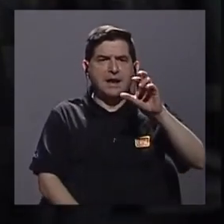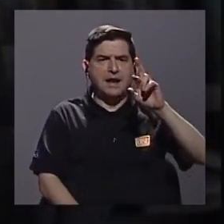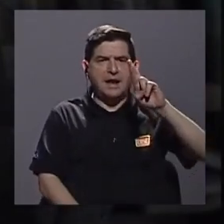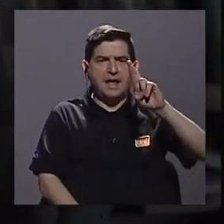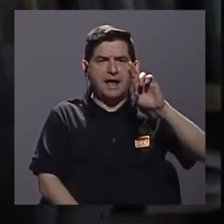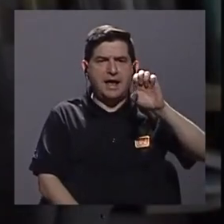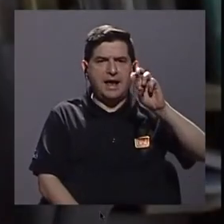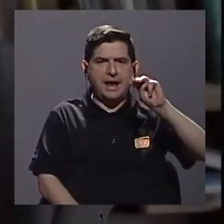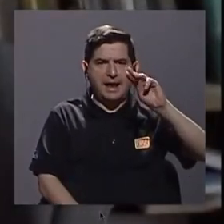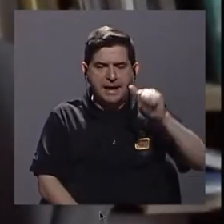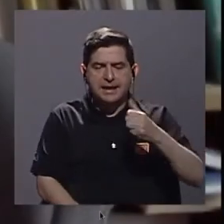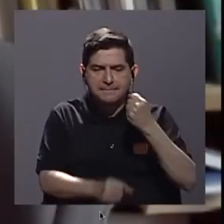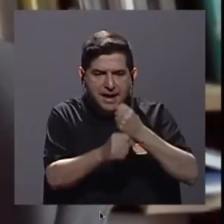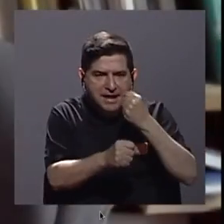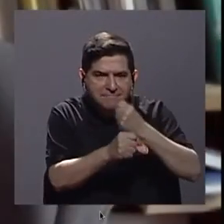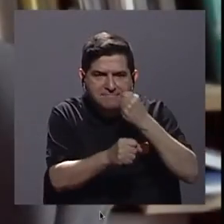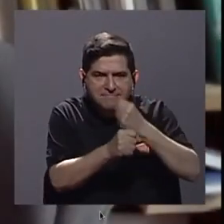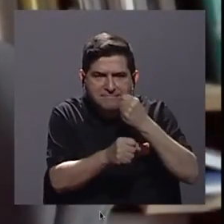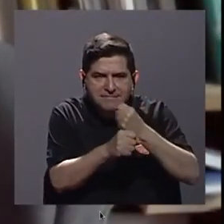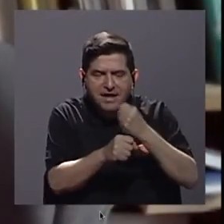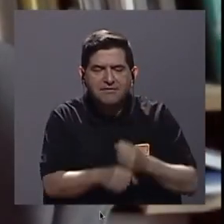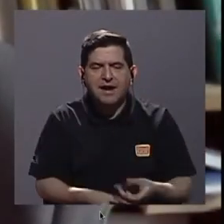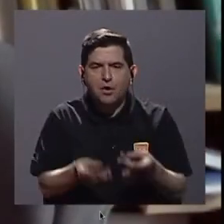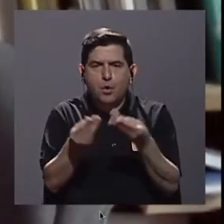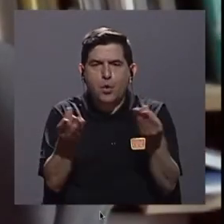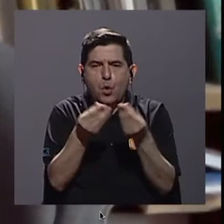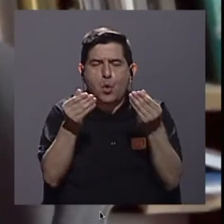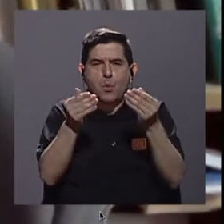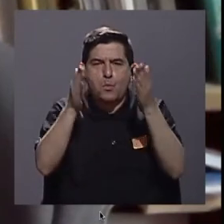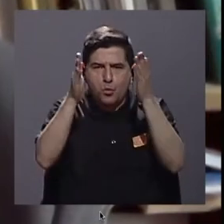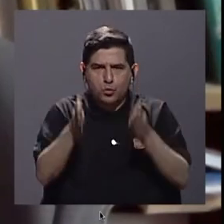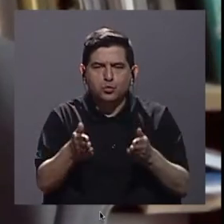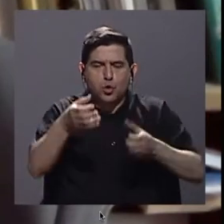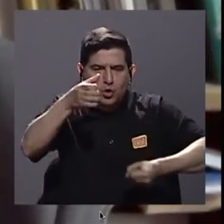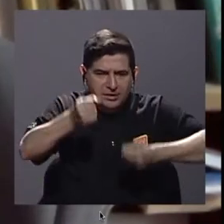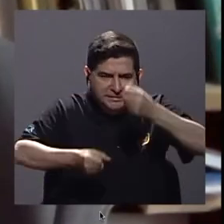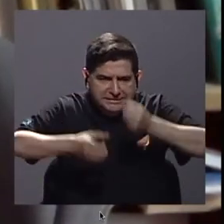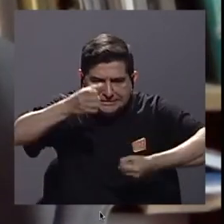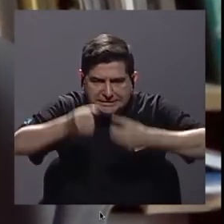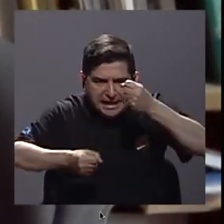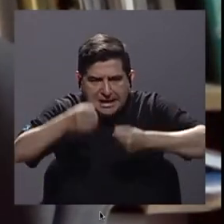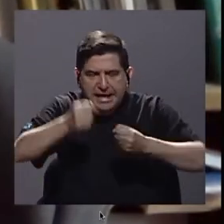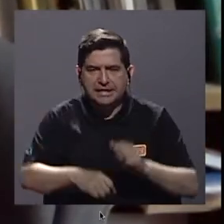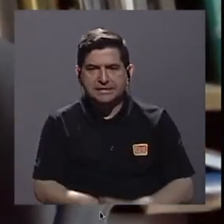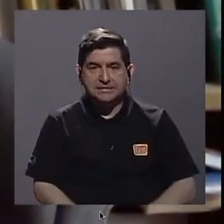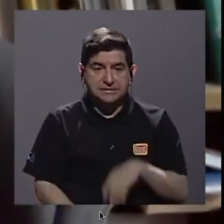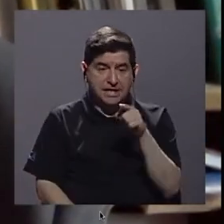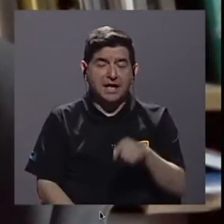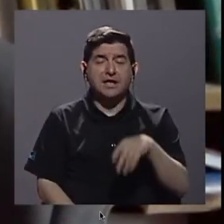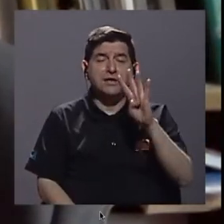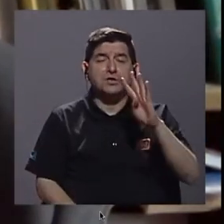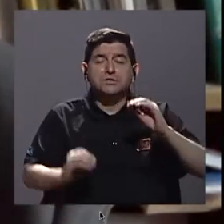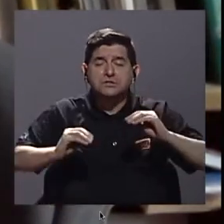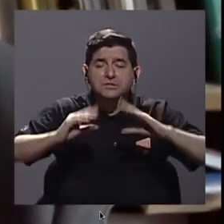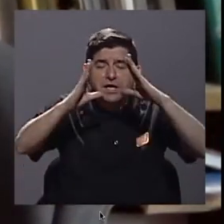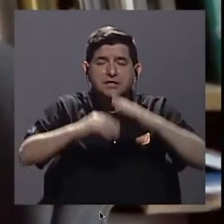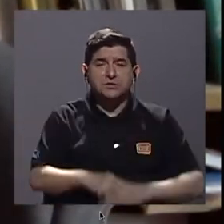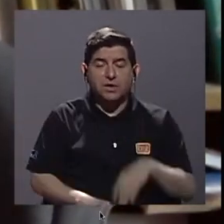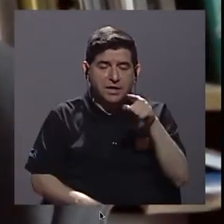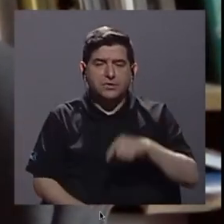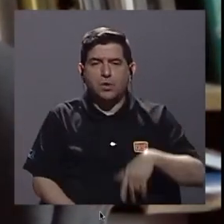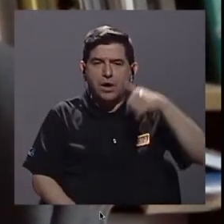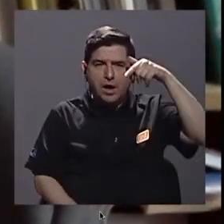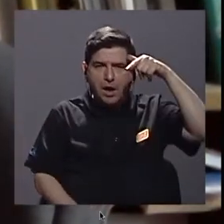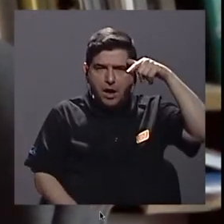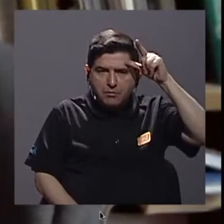trabajo de los lecheros, de productores de leche, que están a las 4 de la mañana ordeñando esas